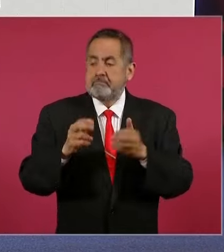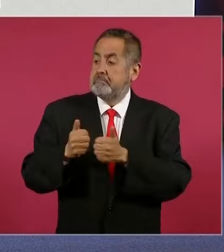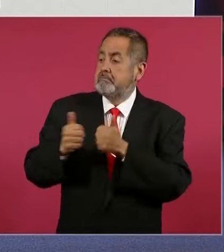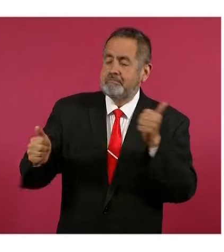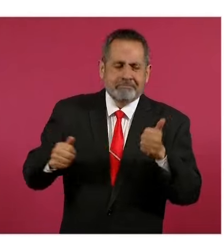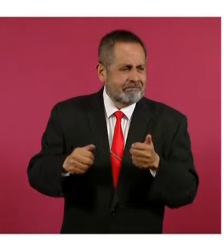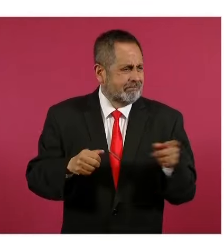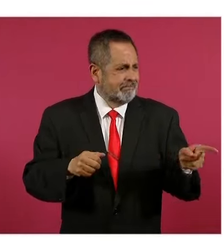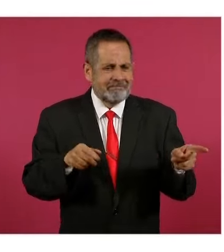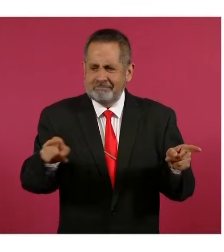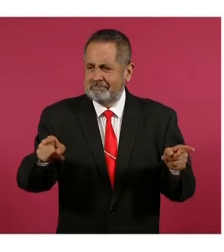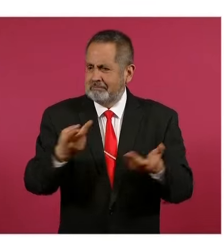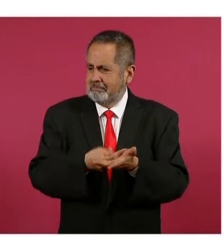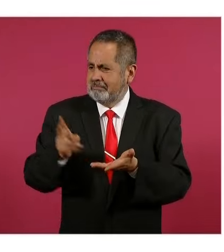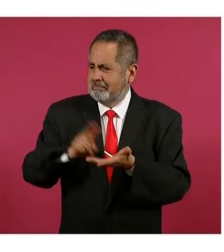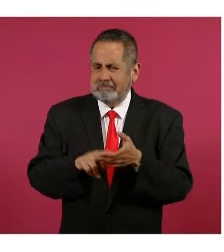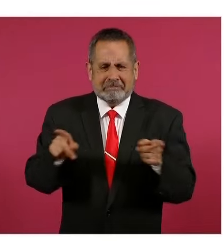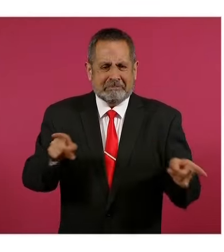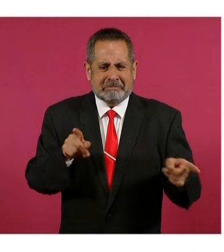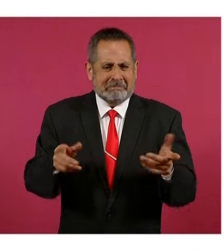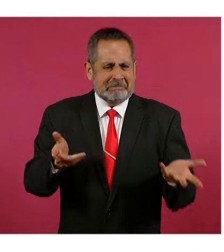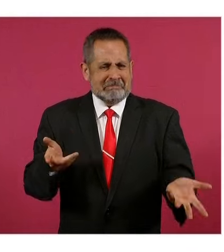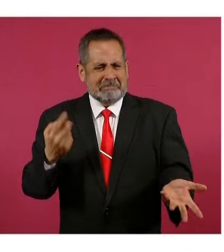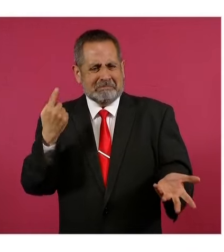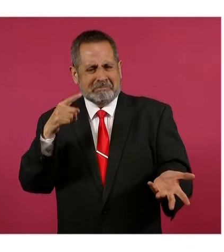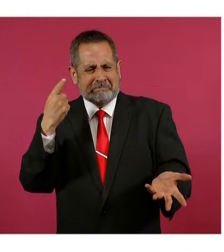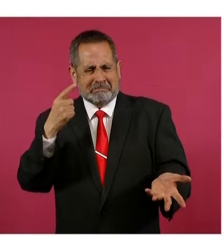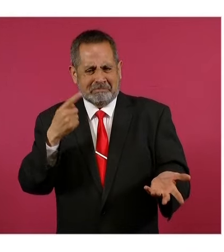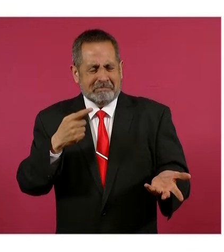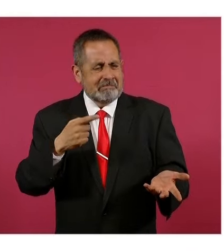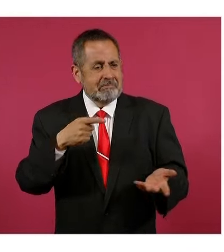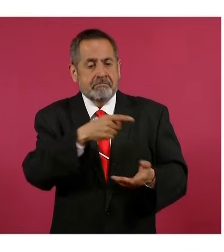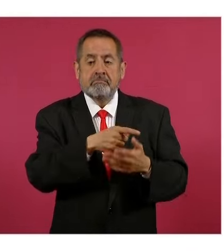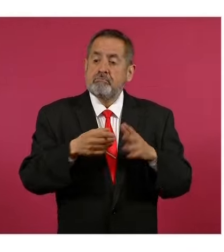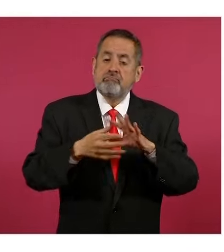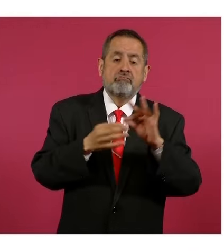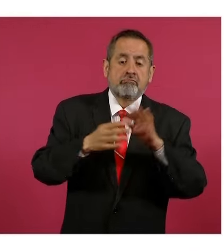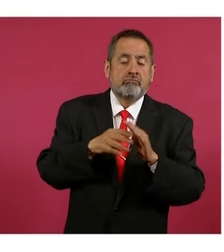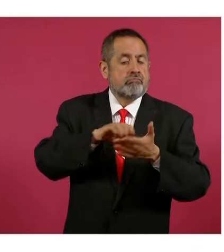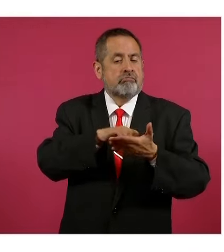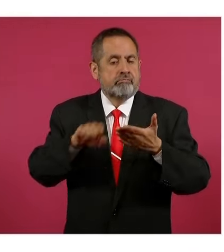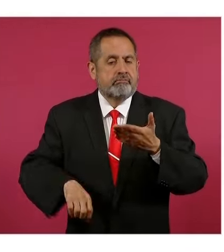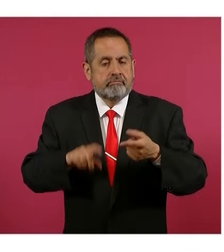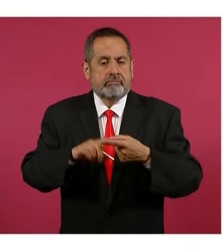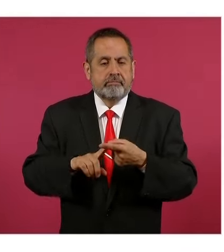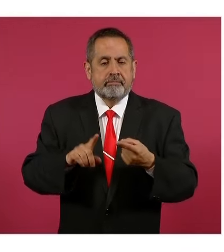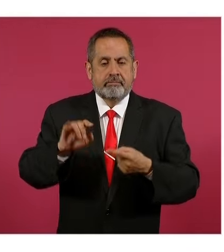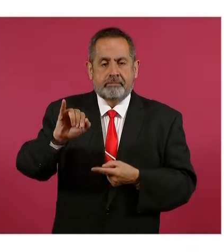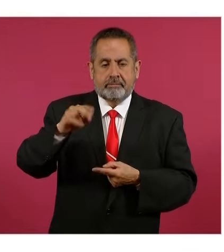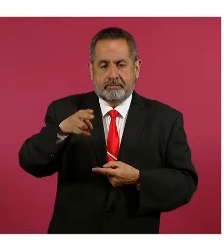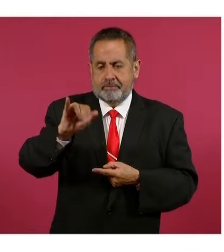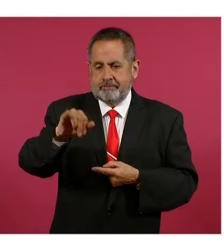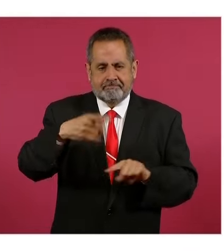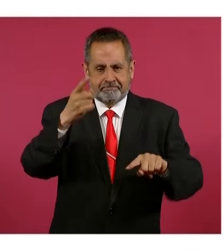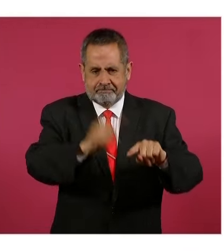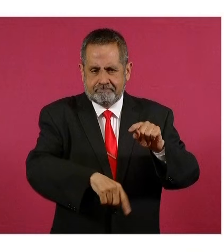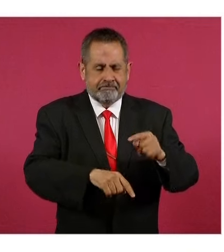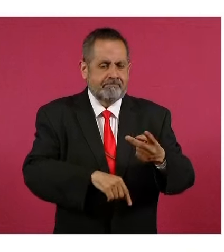duplican funciones, estos organismos reguladores, como es el caso del INAI,